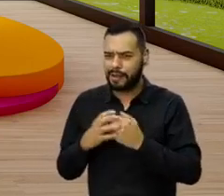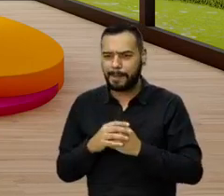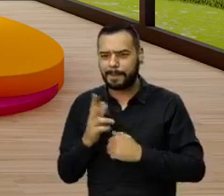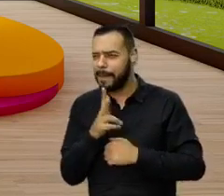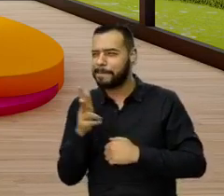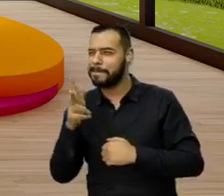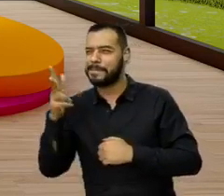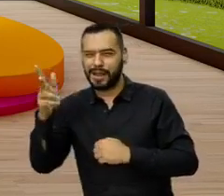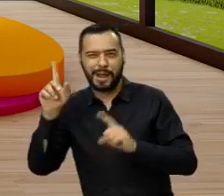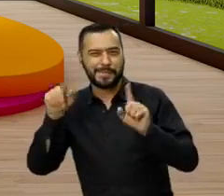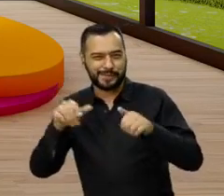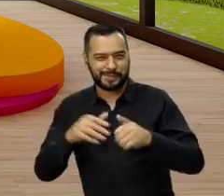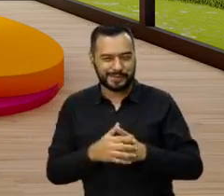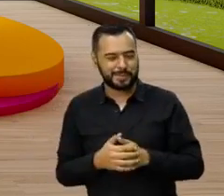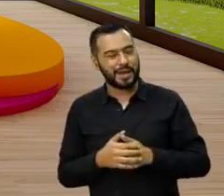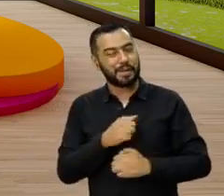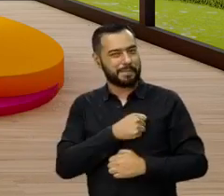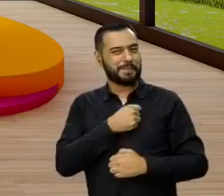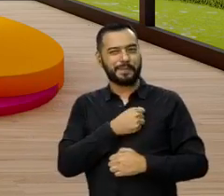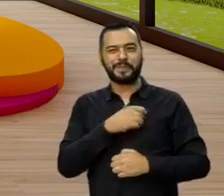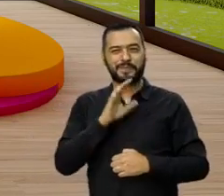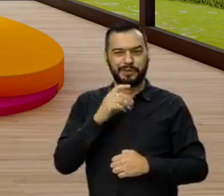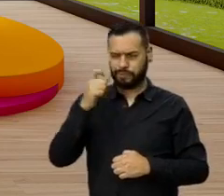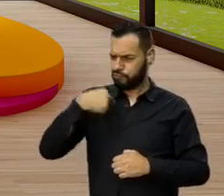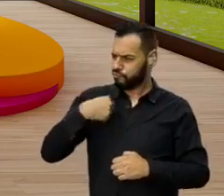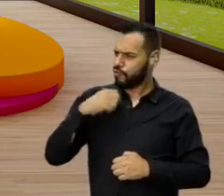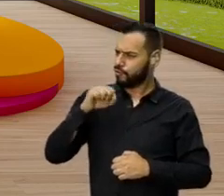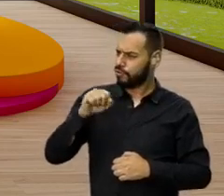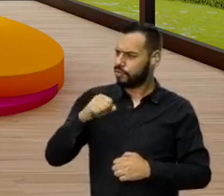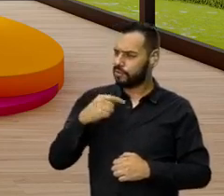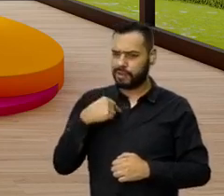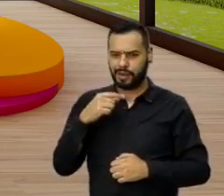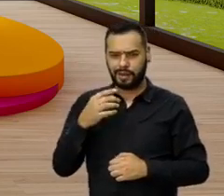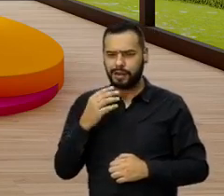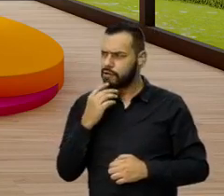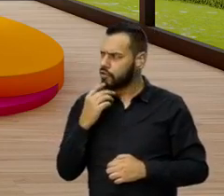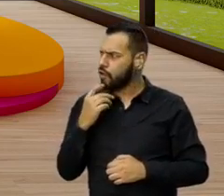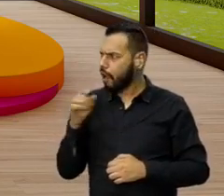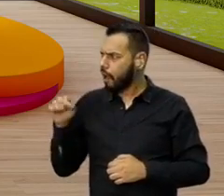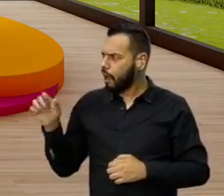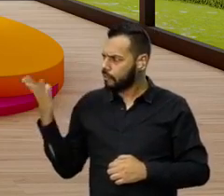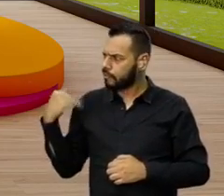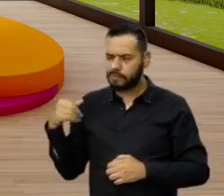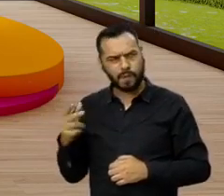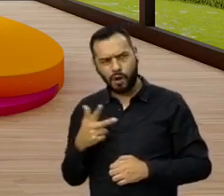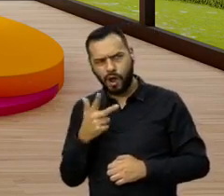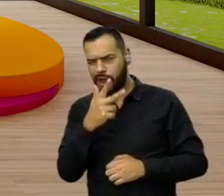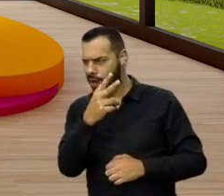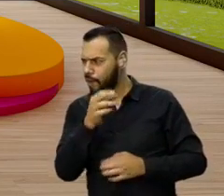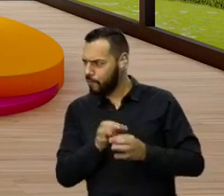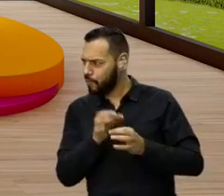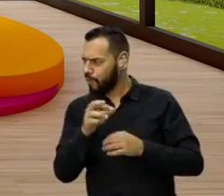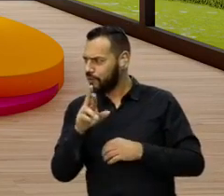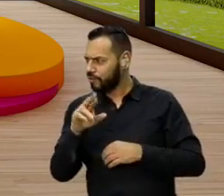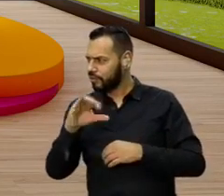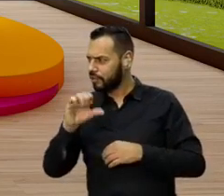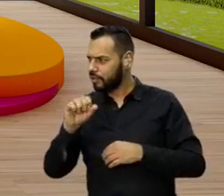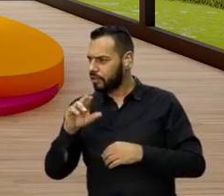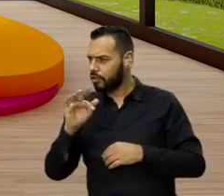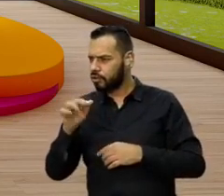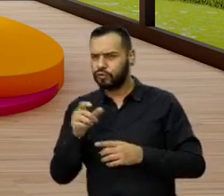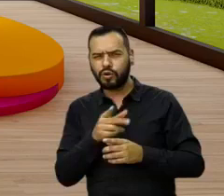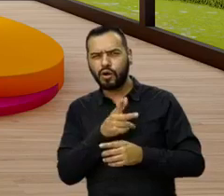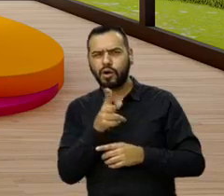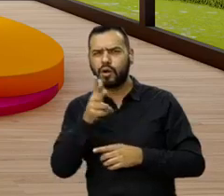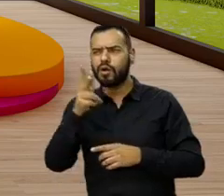viajamos. Pero por favor, yo sí, como dicen aquí, te voy a seguir la cuerda y nos vamos para el caorte. Viajamos, fuimos